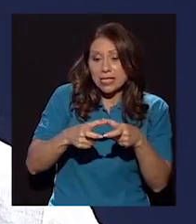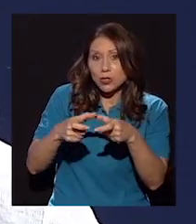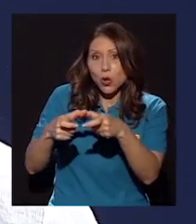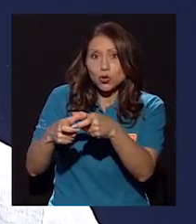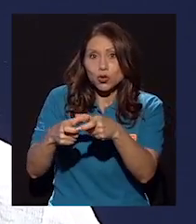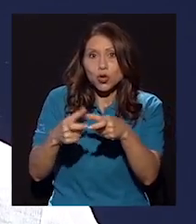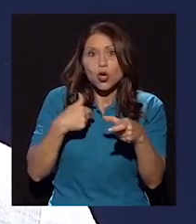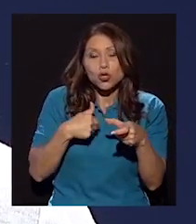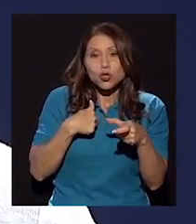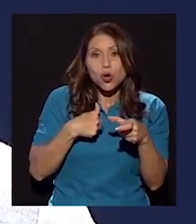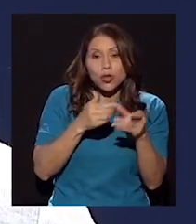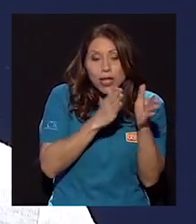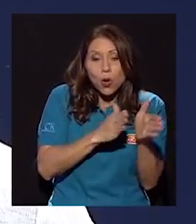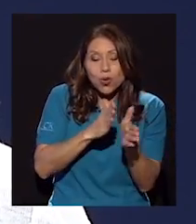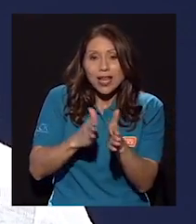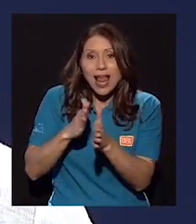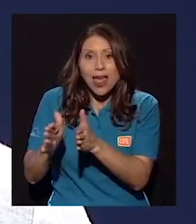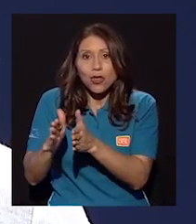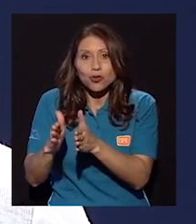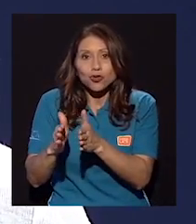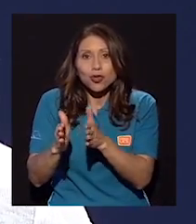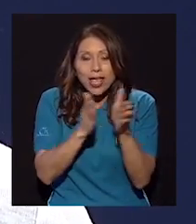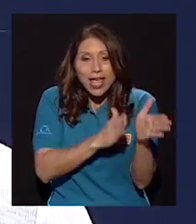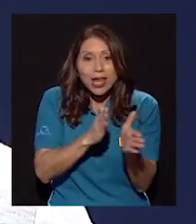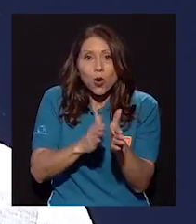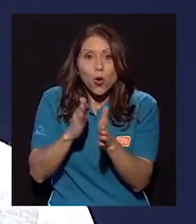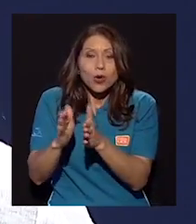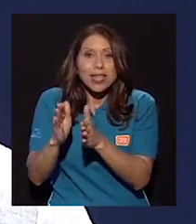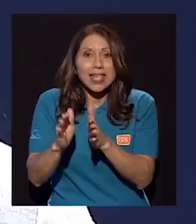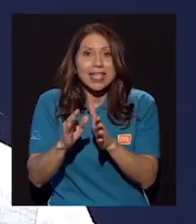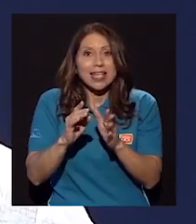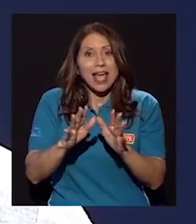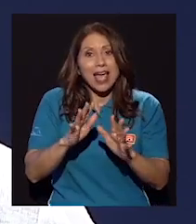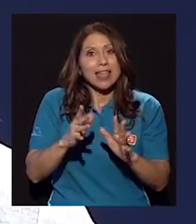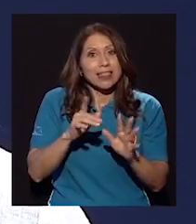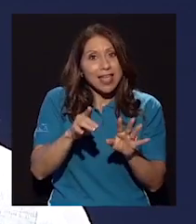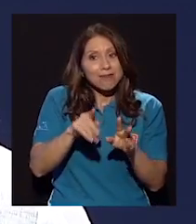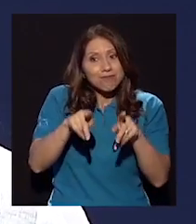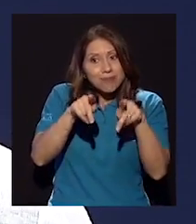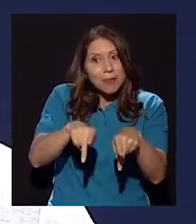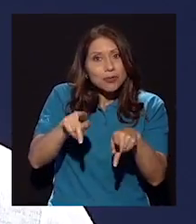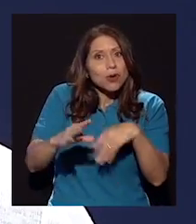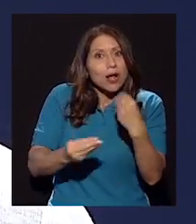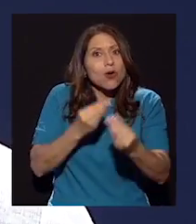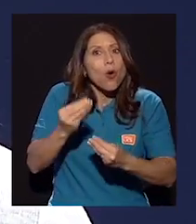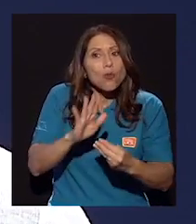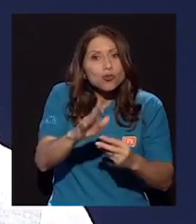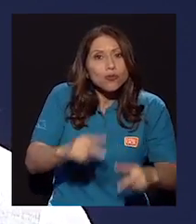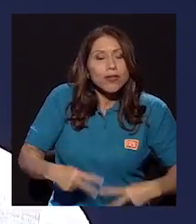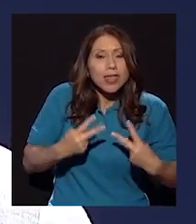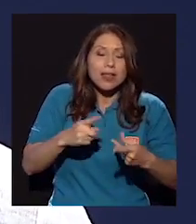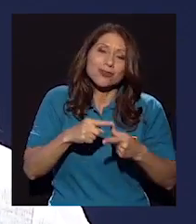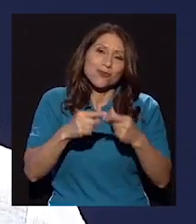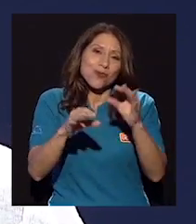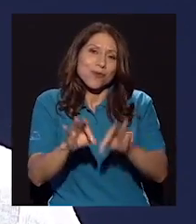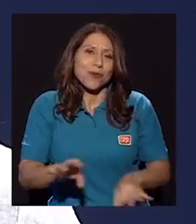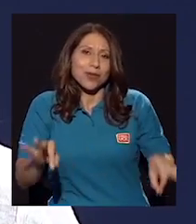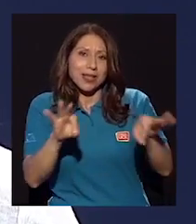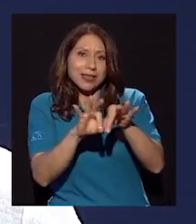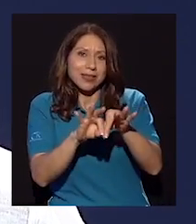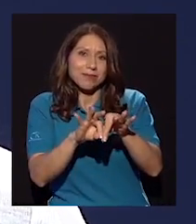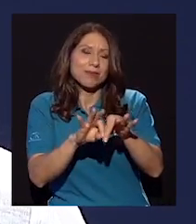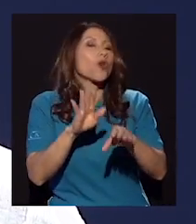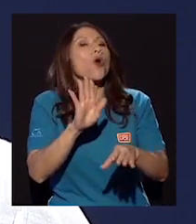discos ordenados en orden autobiográfico. Y eso es muy importante. Cómo la música nos sirve para saber cómo ha